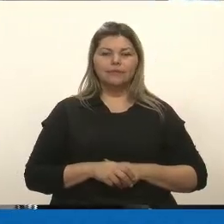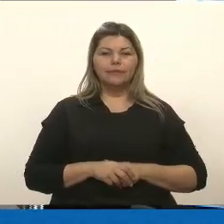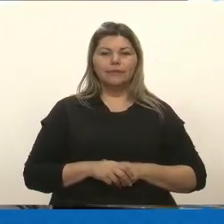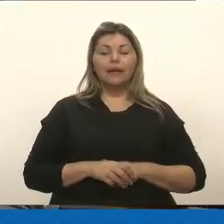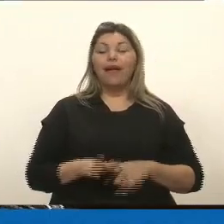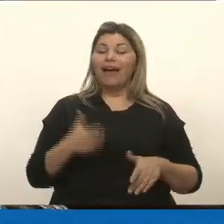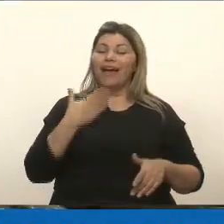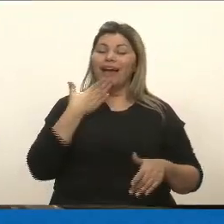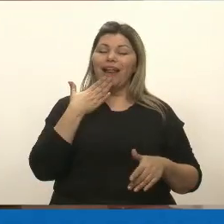Gracias, senador Paul.